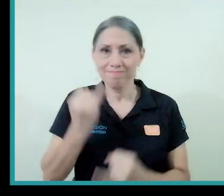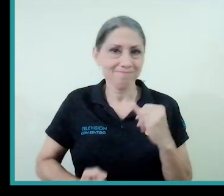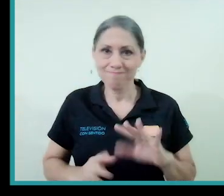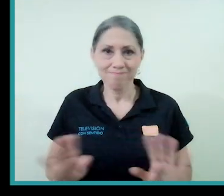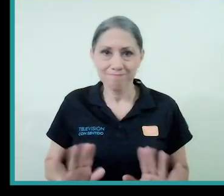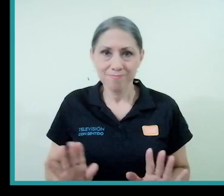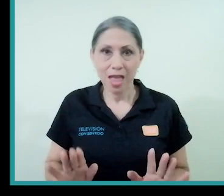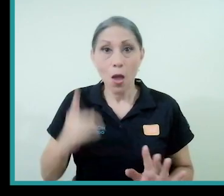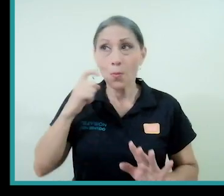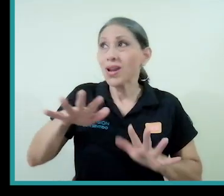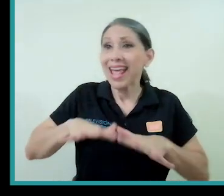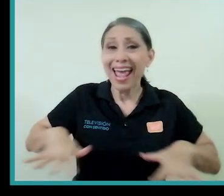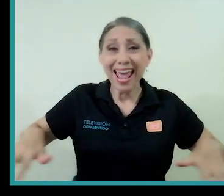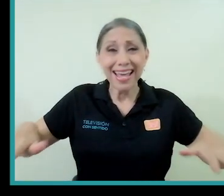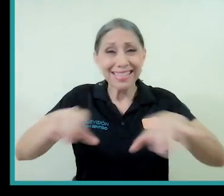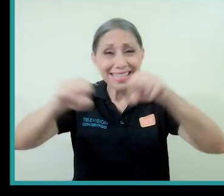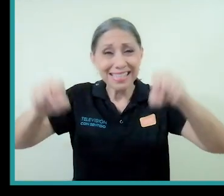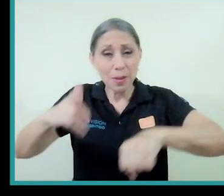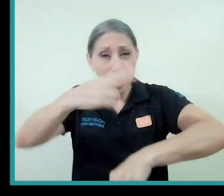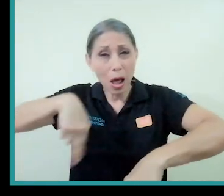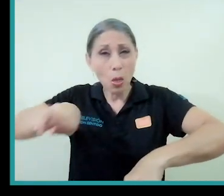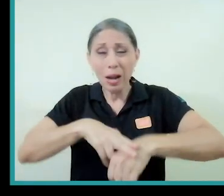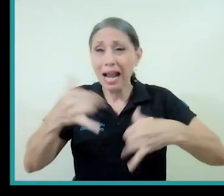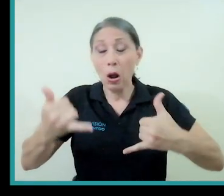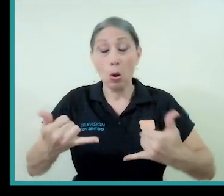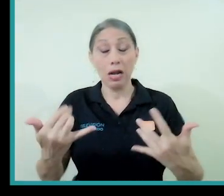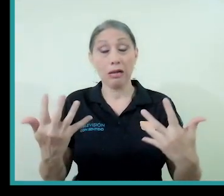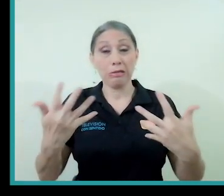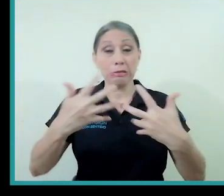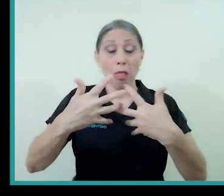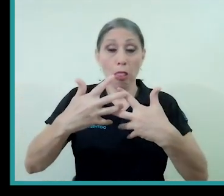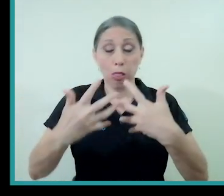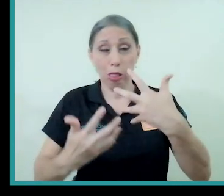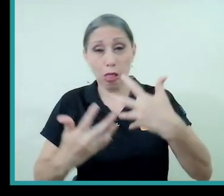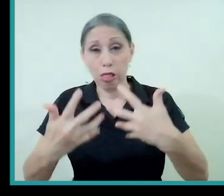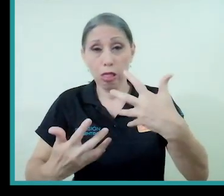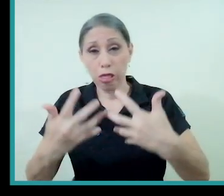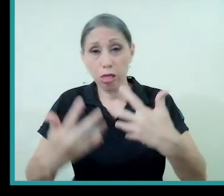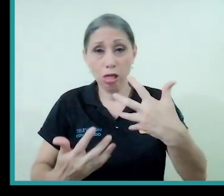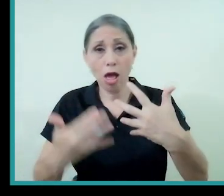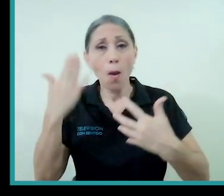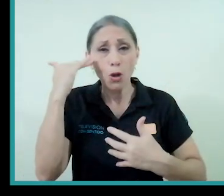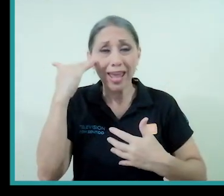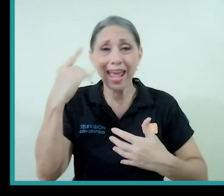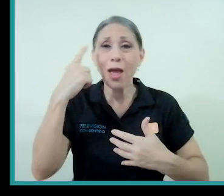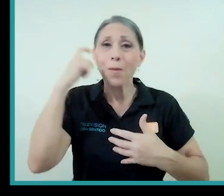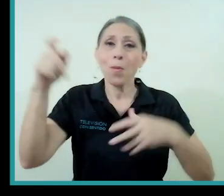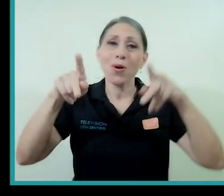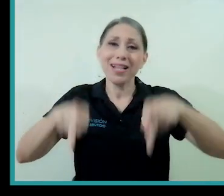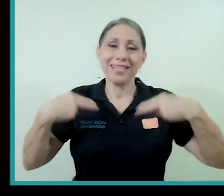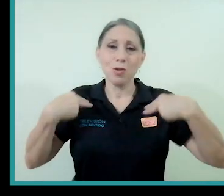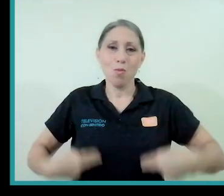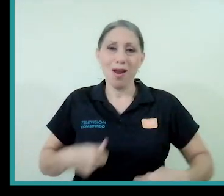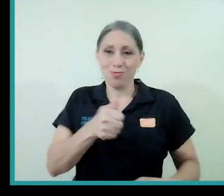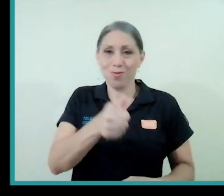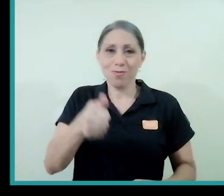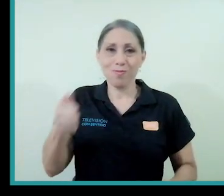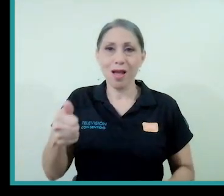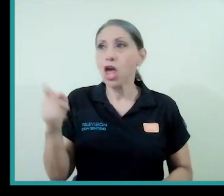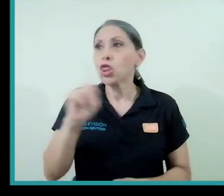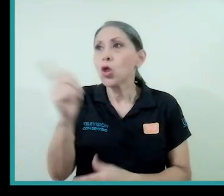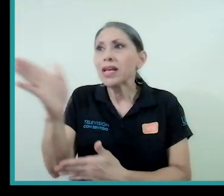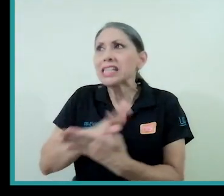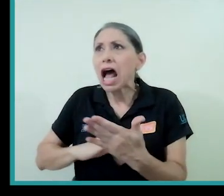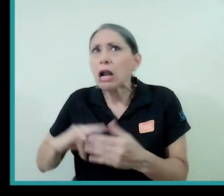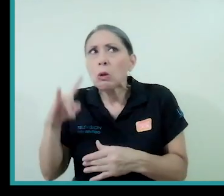vivimos está desequilibrado y es por la actuación del ser humano, no por una entidad externa, malévola además, que va a